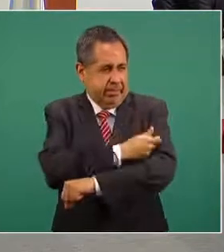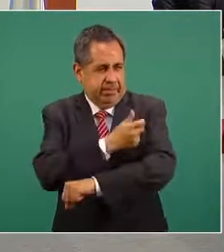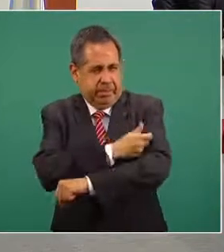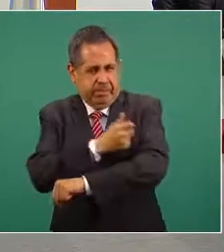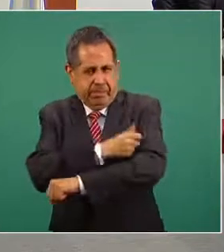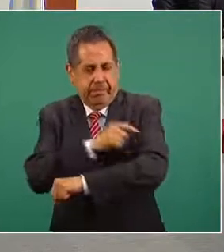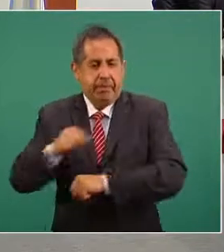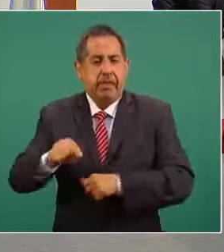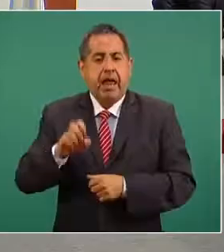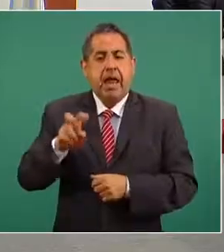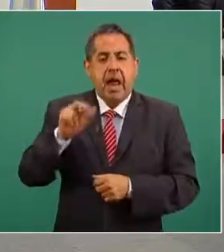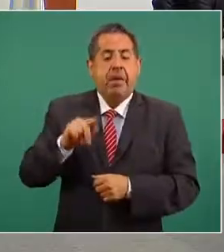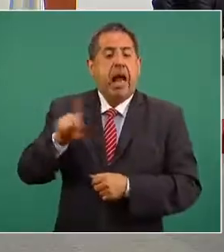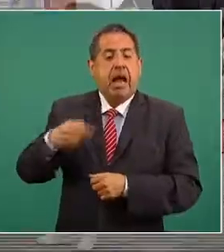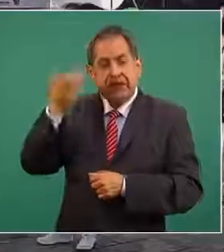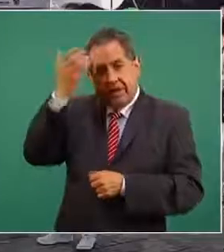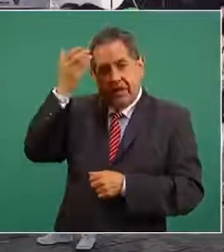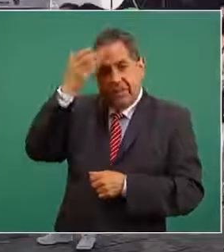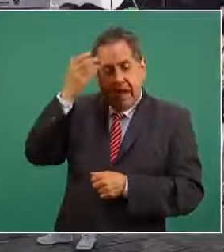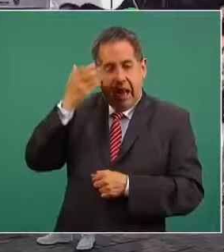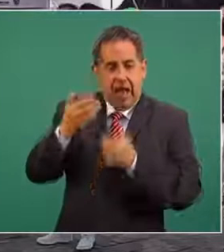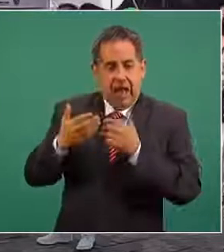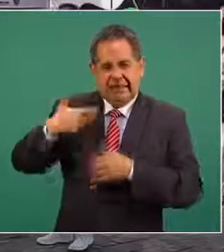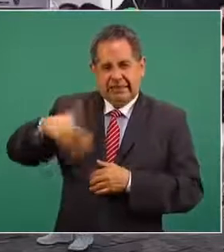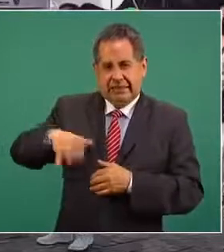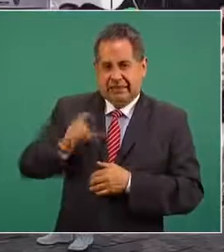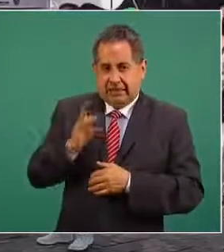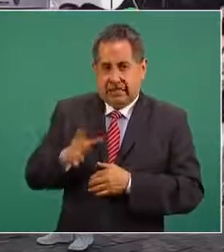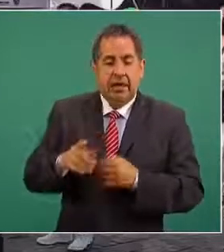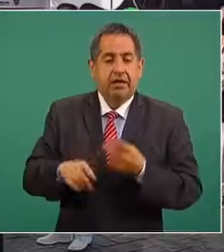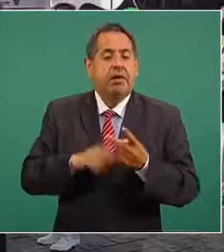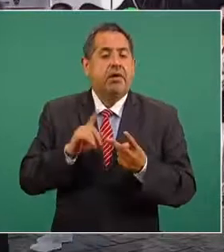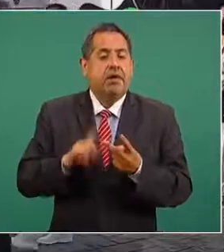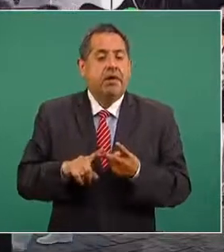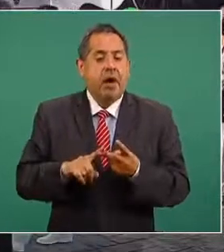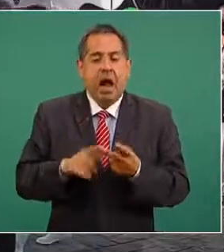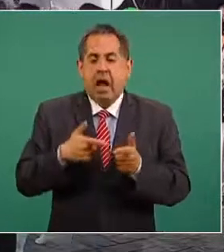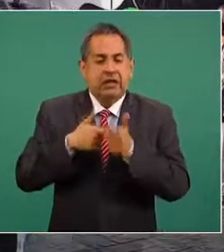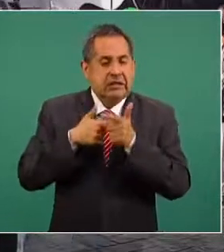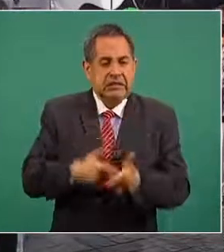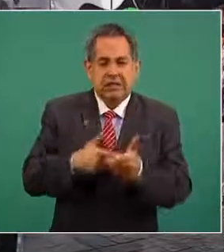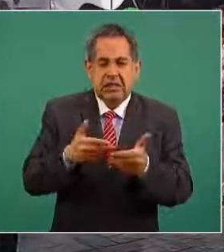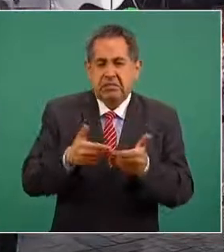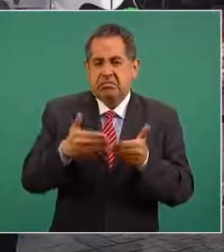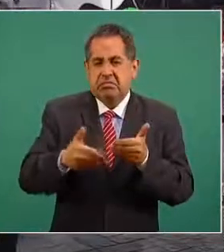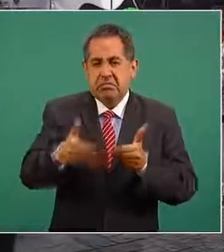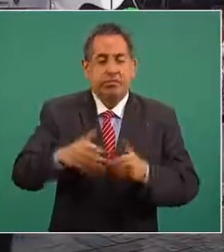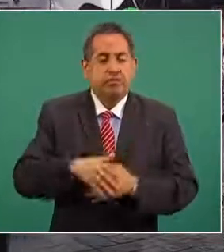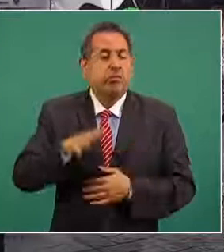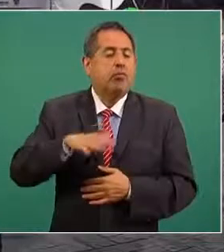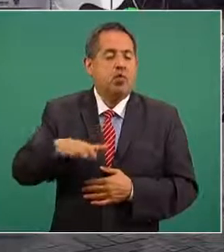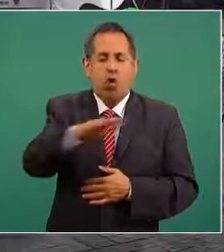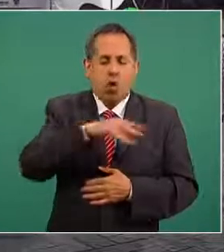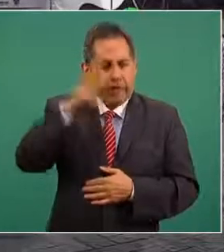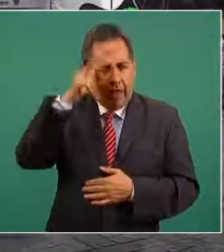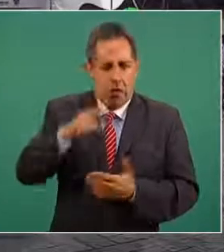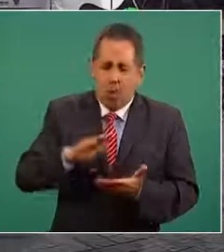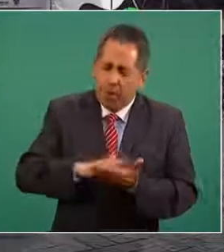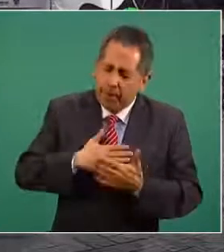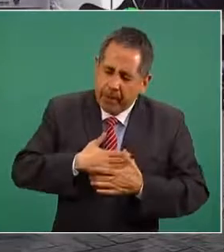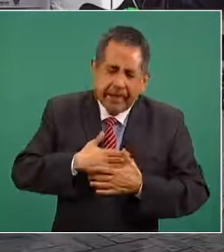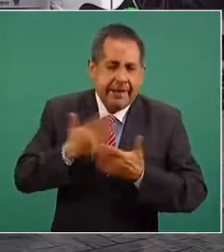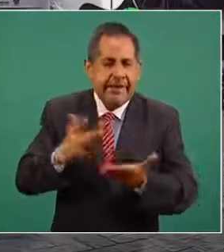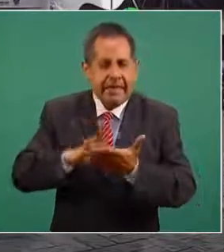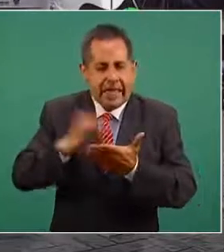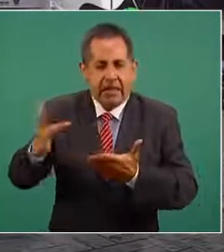compañera Eva enfermera del turno despertino se le acaba de aplicar y seguiremos actuando el pueblo de Hidalgo le agradece profundamente